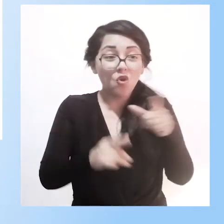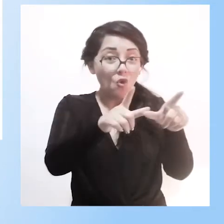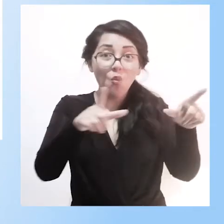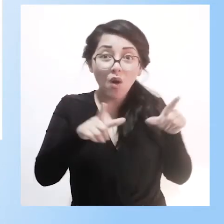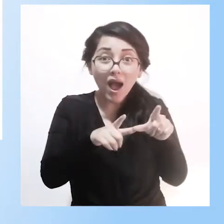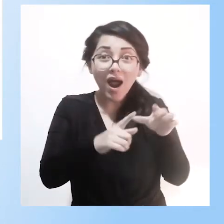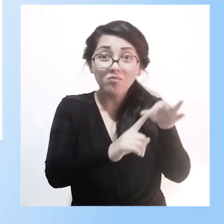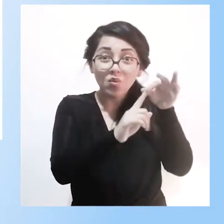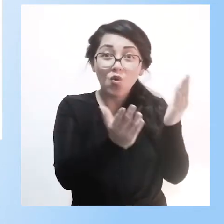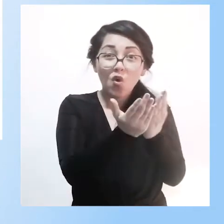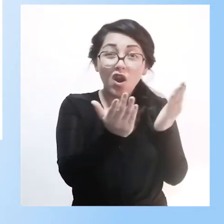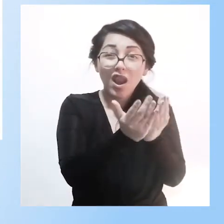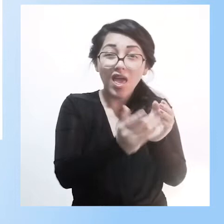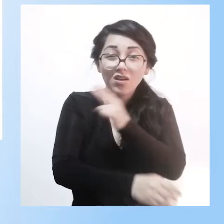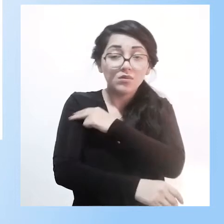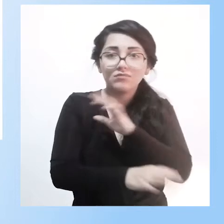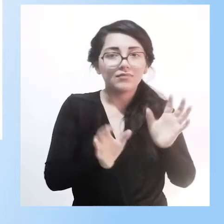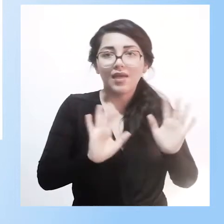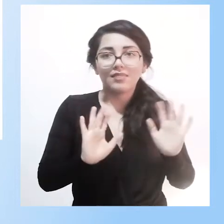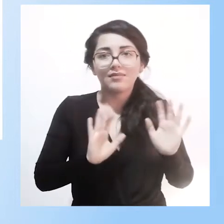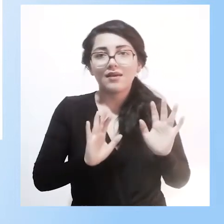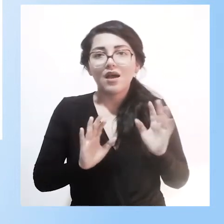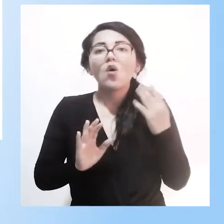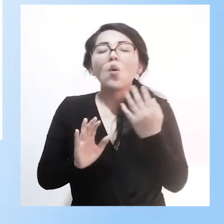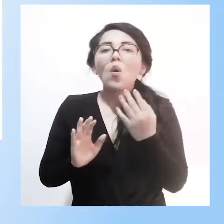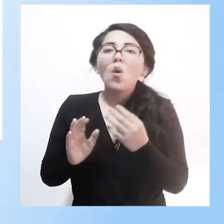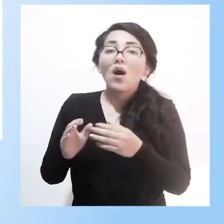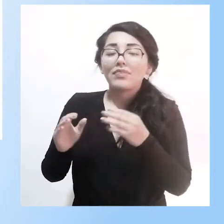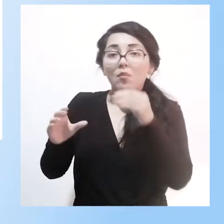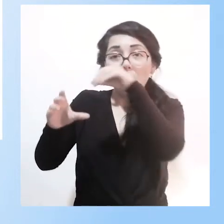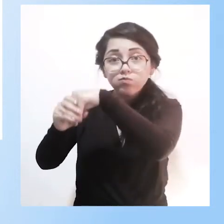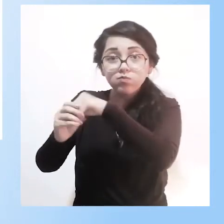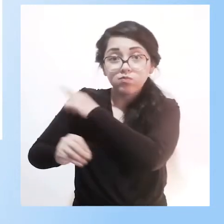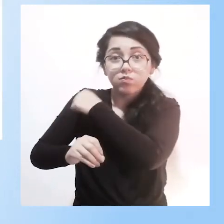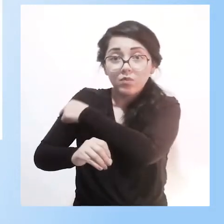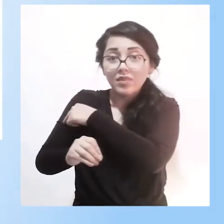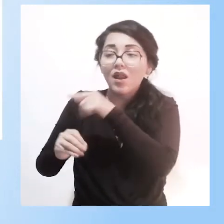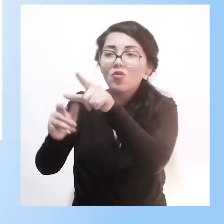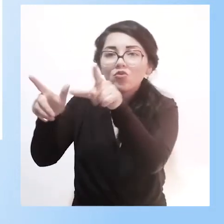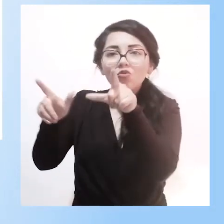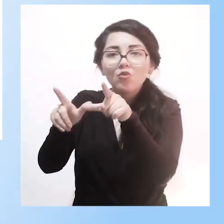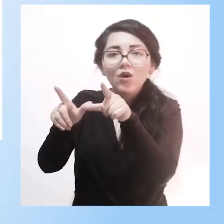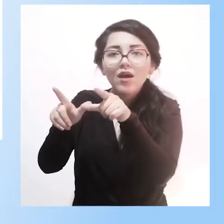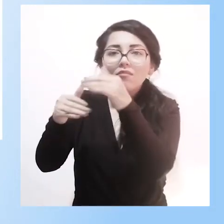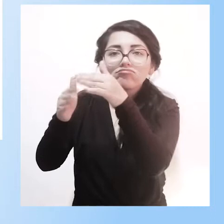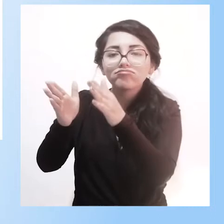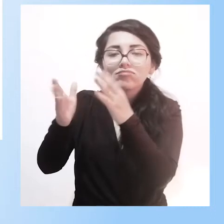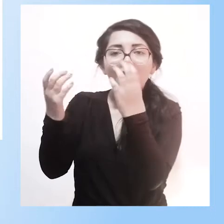hospitalaria. Tenemos salas en los hospitales y trabajamos